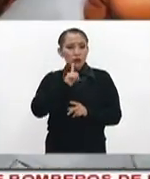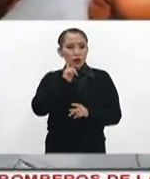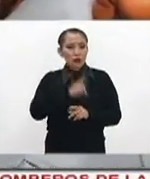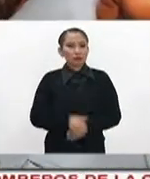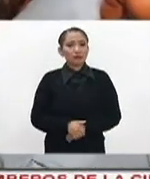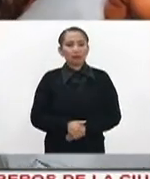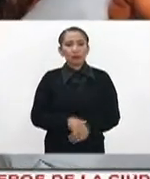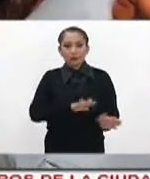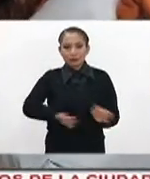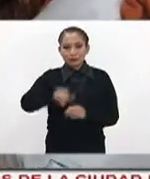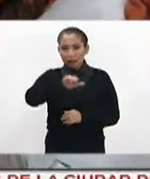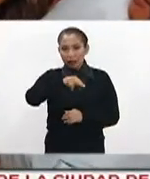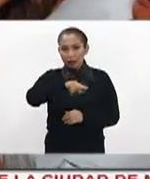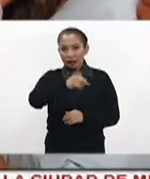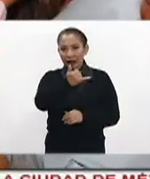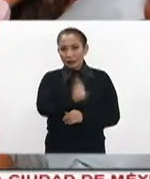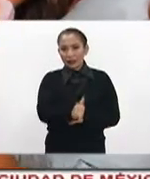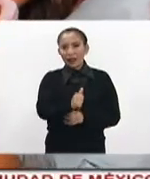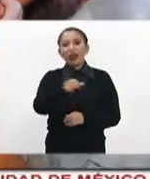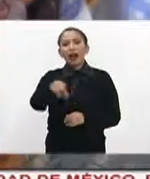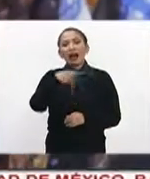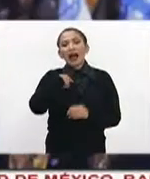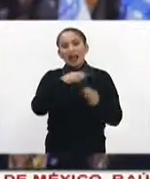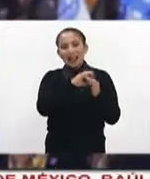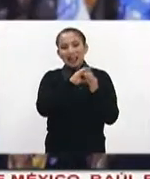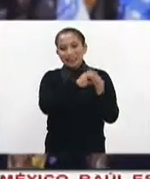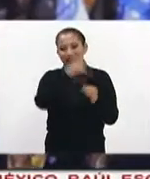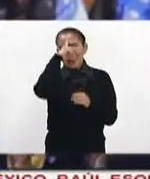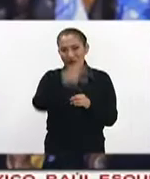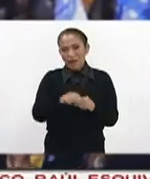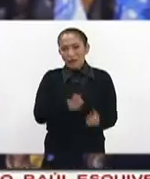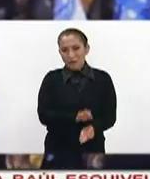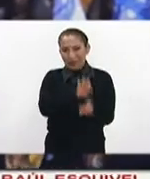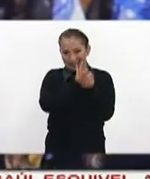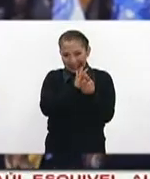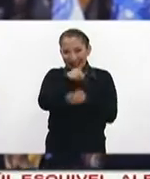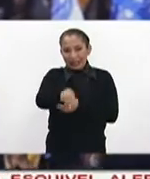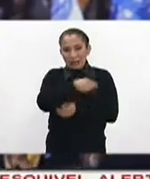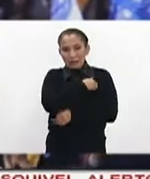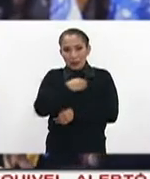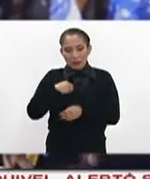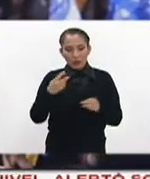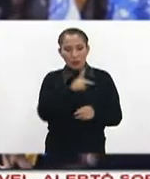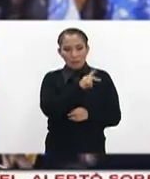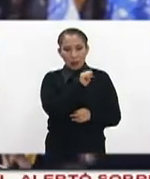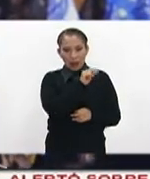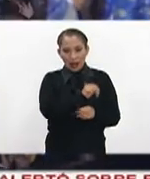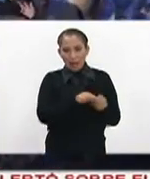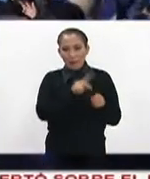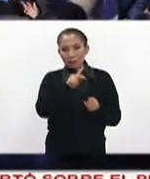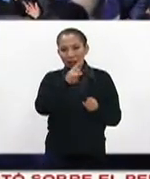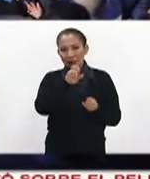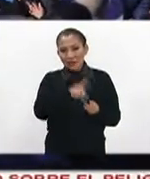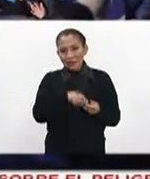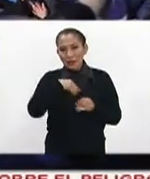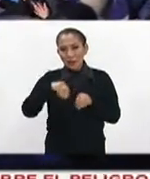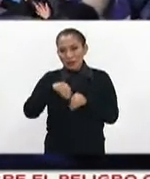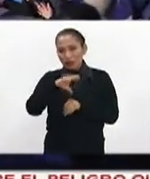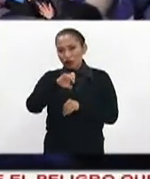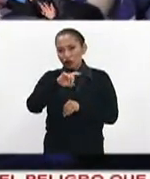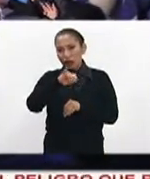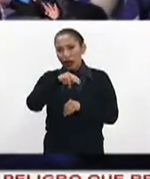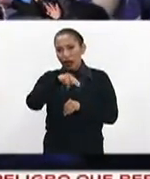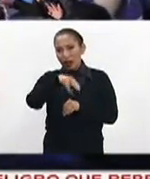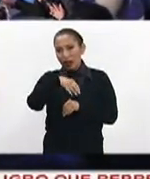Por su parte, Ricardo Anaya Cortés, de la Alianza por México al Frente, integrada por el PAN, PRD y Movimiento